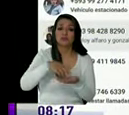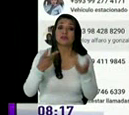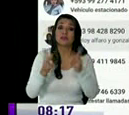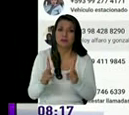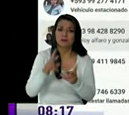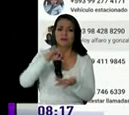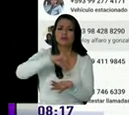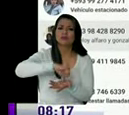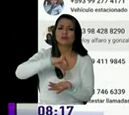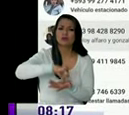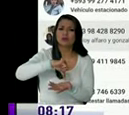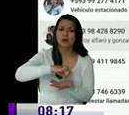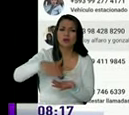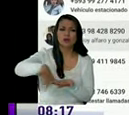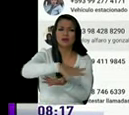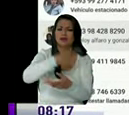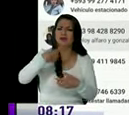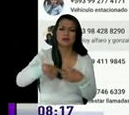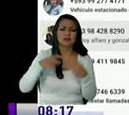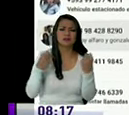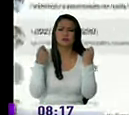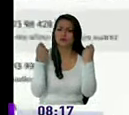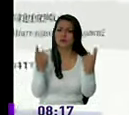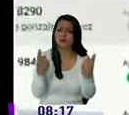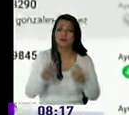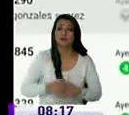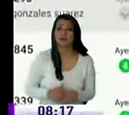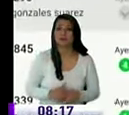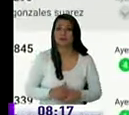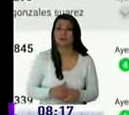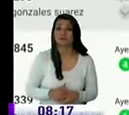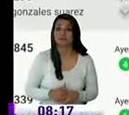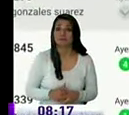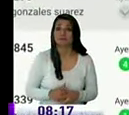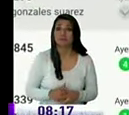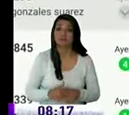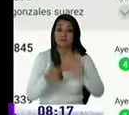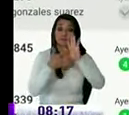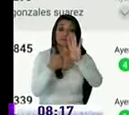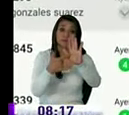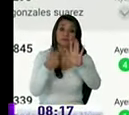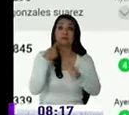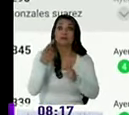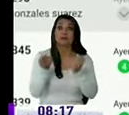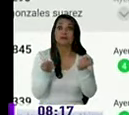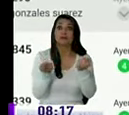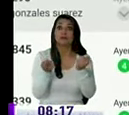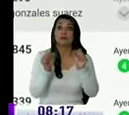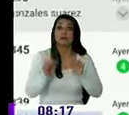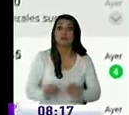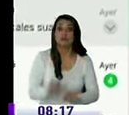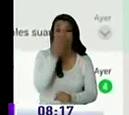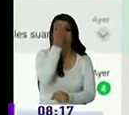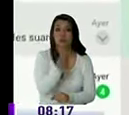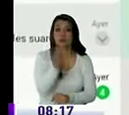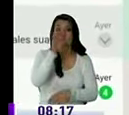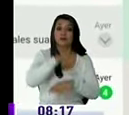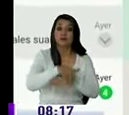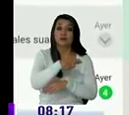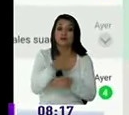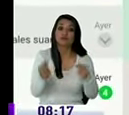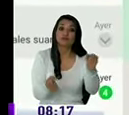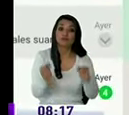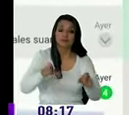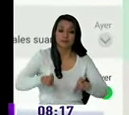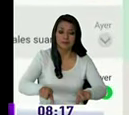de servicio público urbano de Quito es increíble autoridades hacemos evidente esto para que se haga controles buenas tardes carros sin placa y